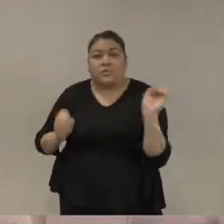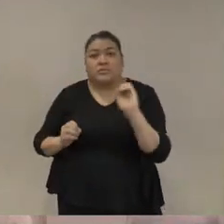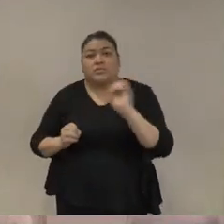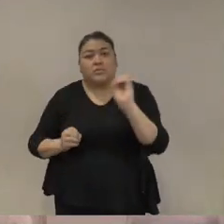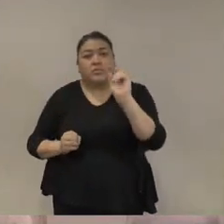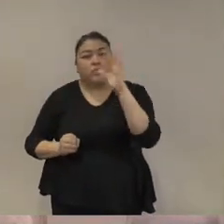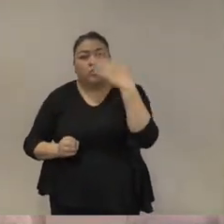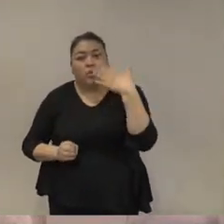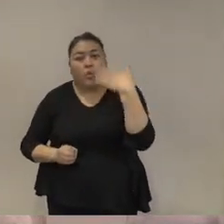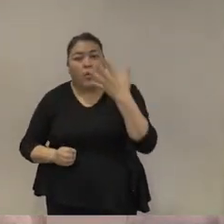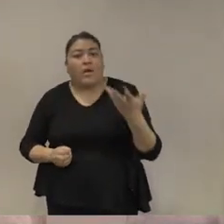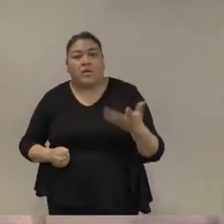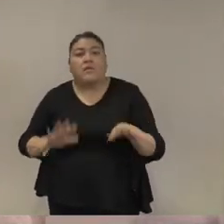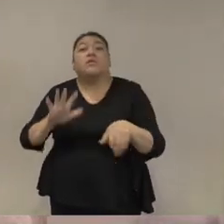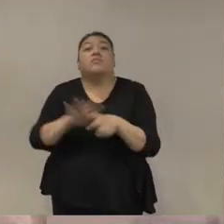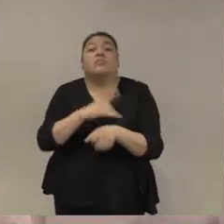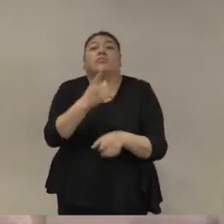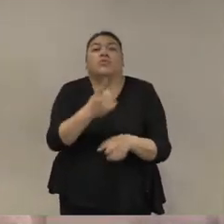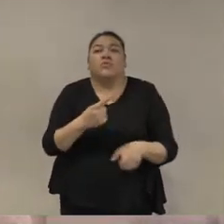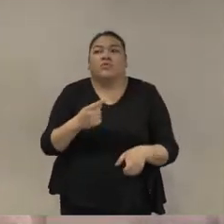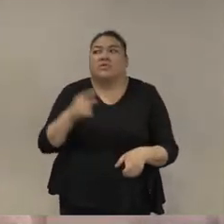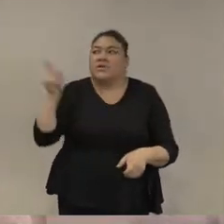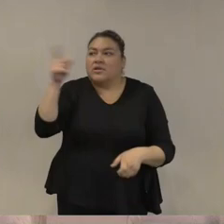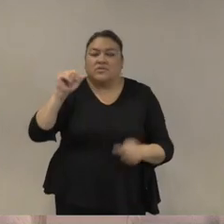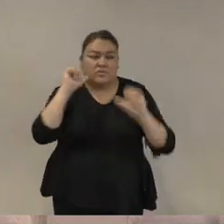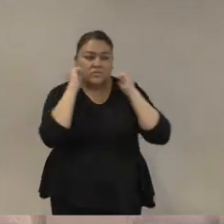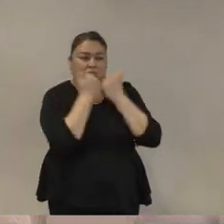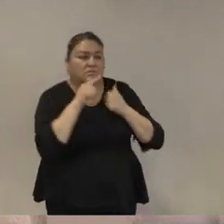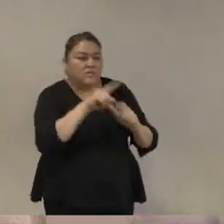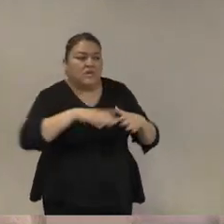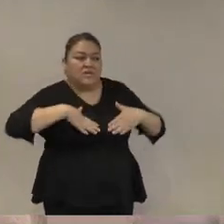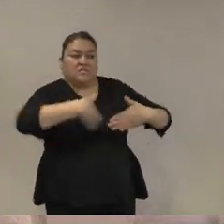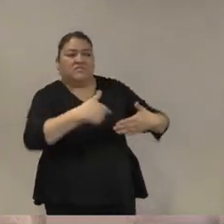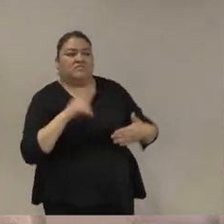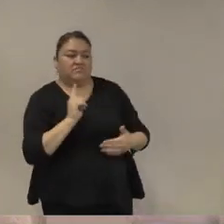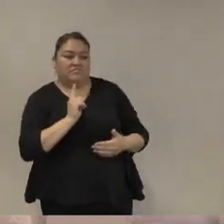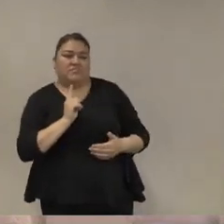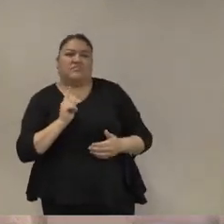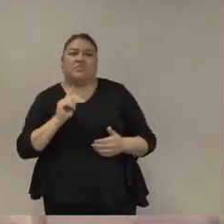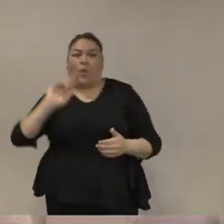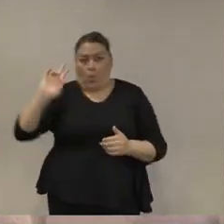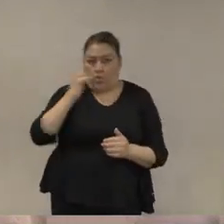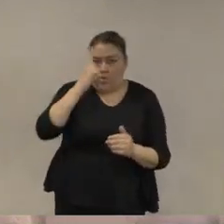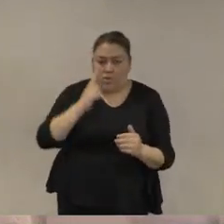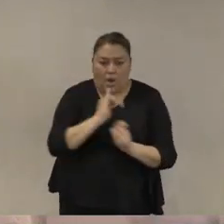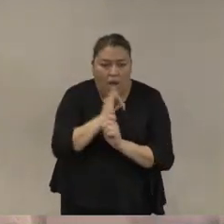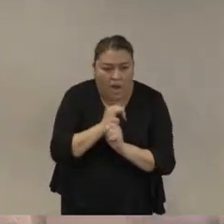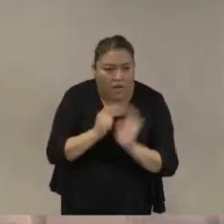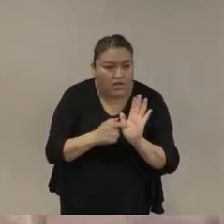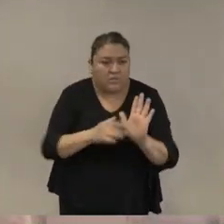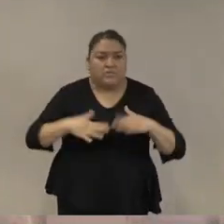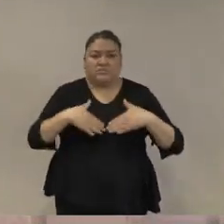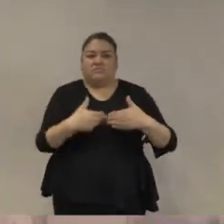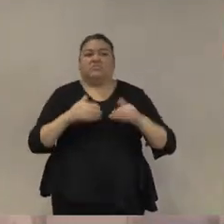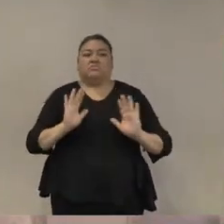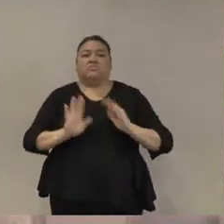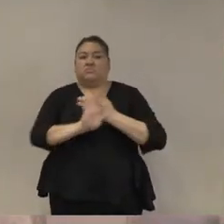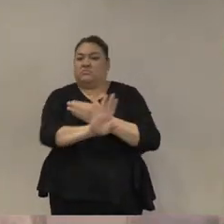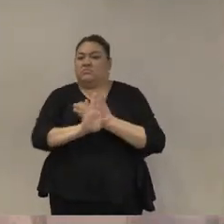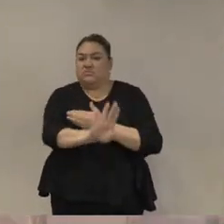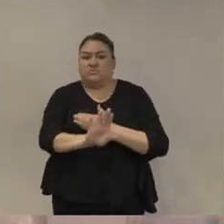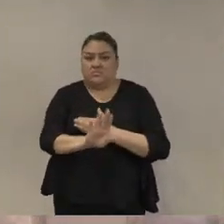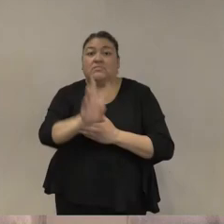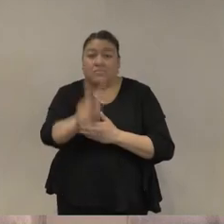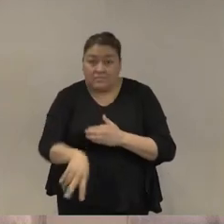desconfianza a las organizaciones de la sociedad civil a la academia a lo que significa el dato para la construcción de política